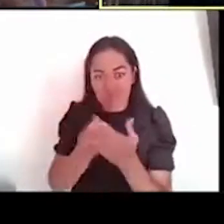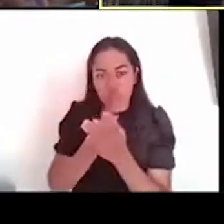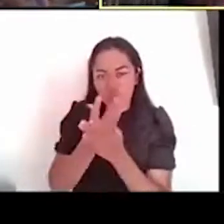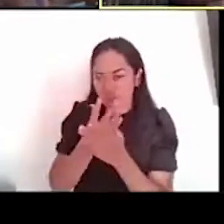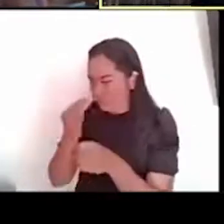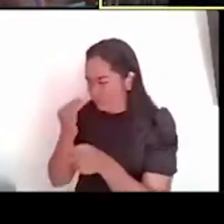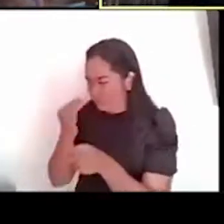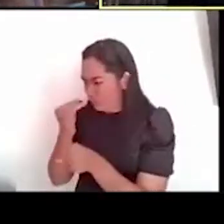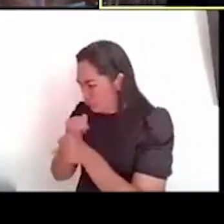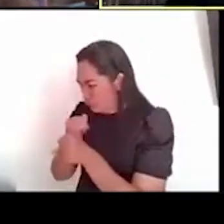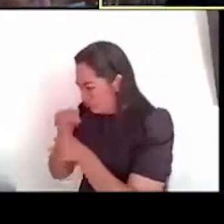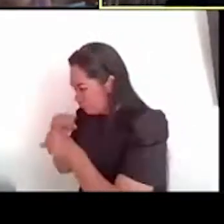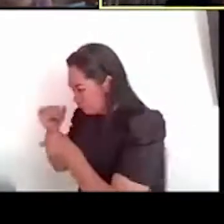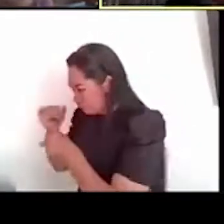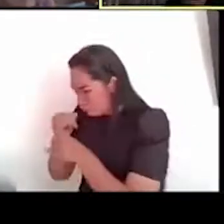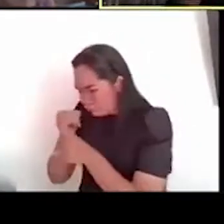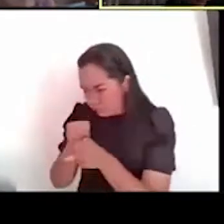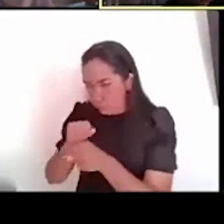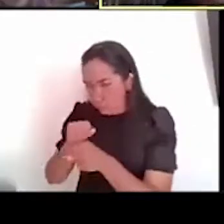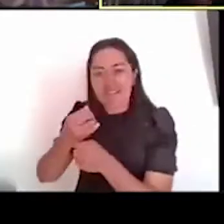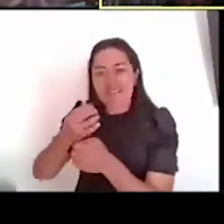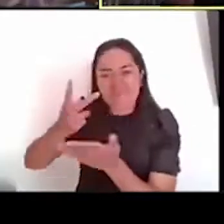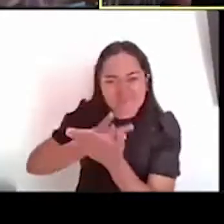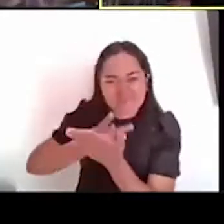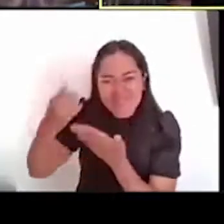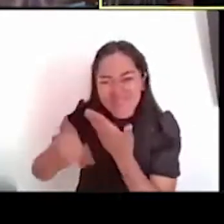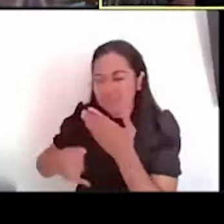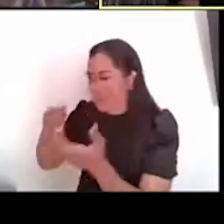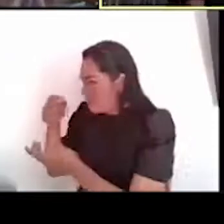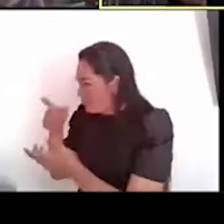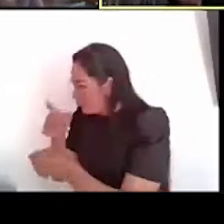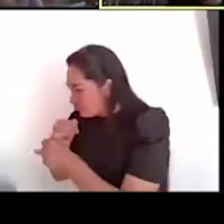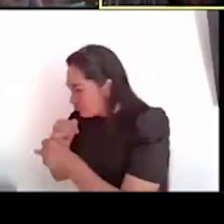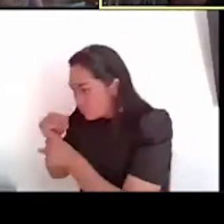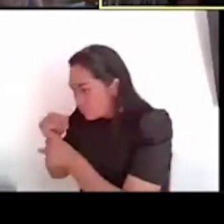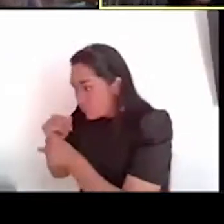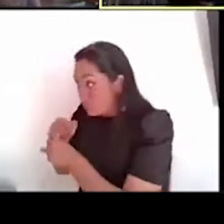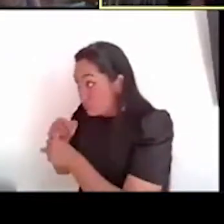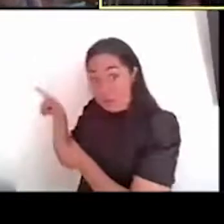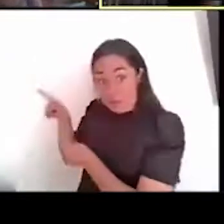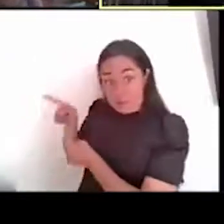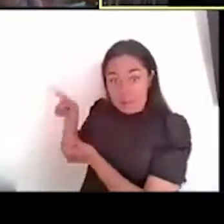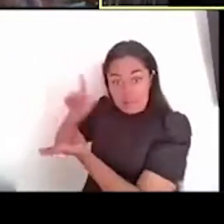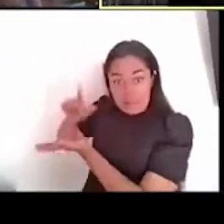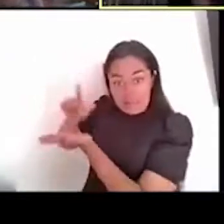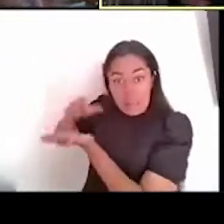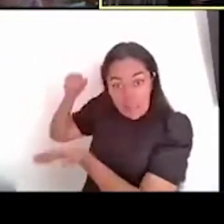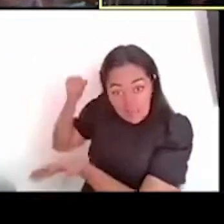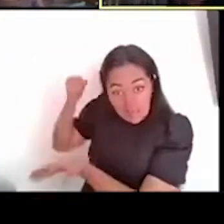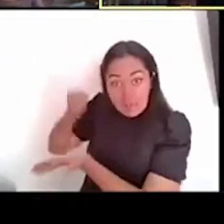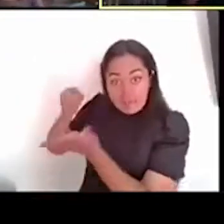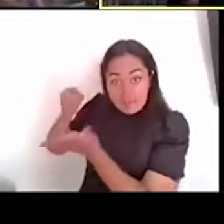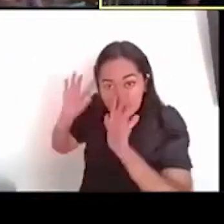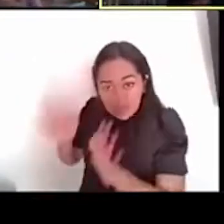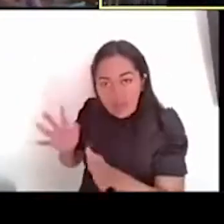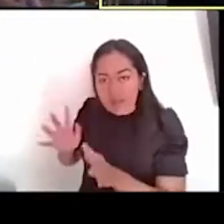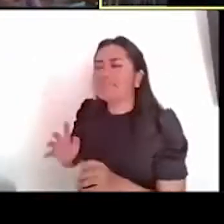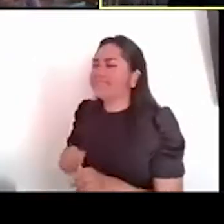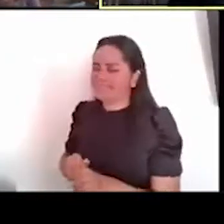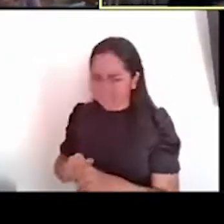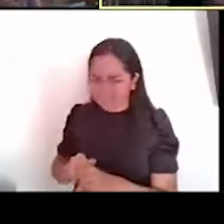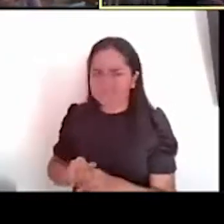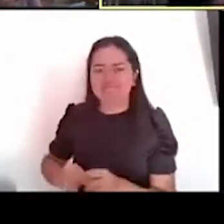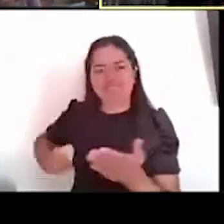una vez avalado y estado que ya nos autorizaron, en ese momento nosotros estamos en posibilidades de poder intervenir,